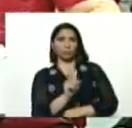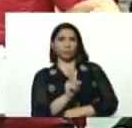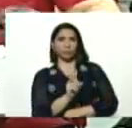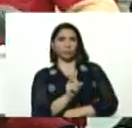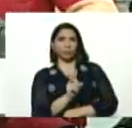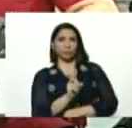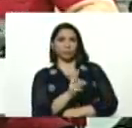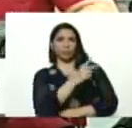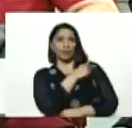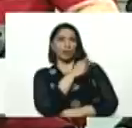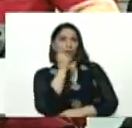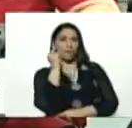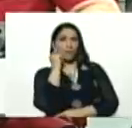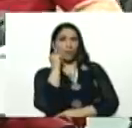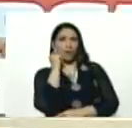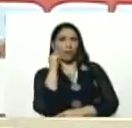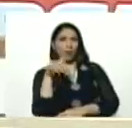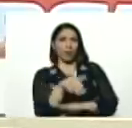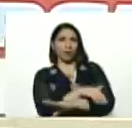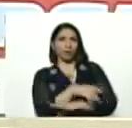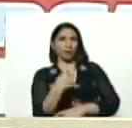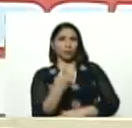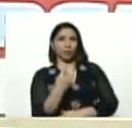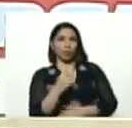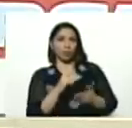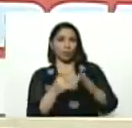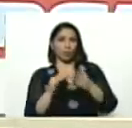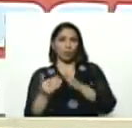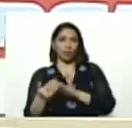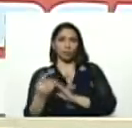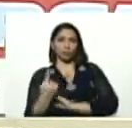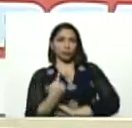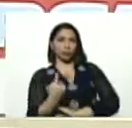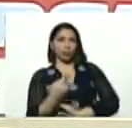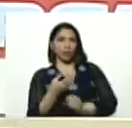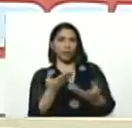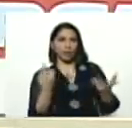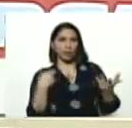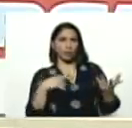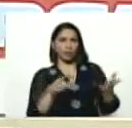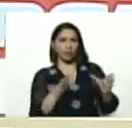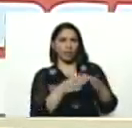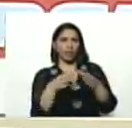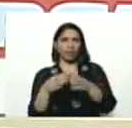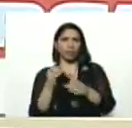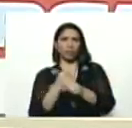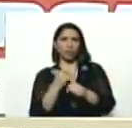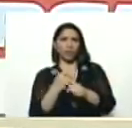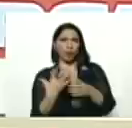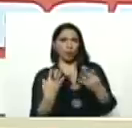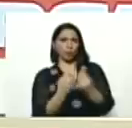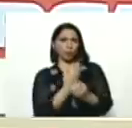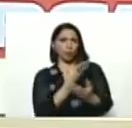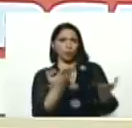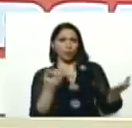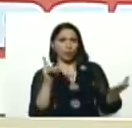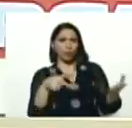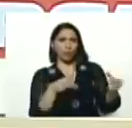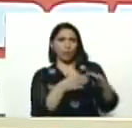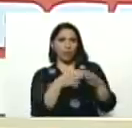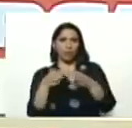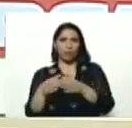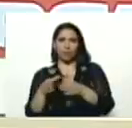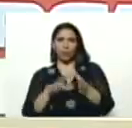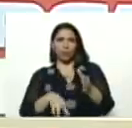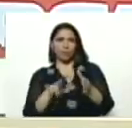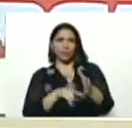no es la jefa de calle sola, no es la jefa de comunidad sola, no, no, ellos tienen un equipo, que trabaja con ellos, un equipo, que replica,